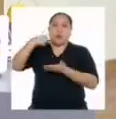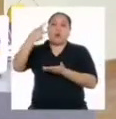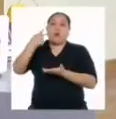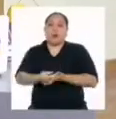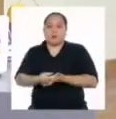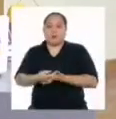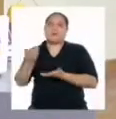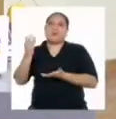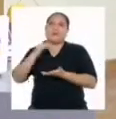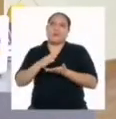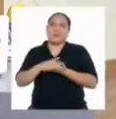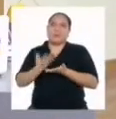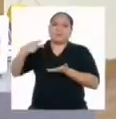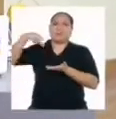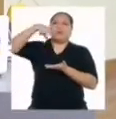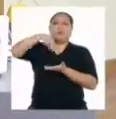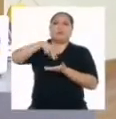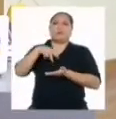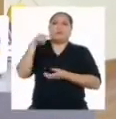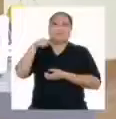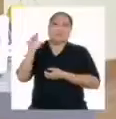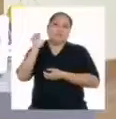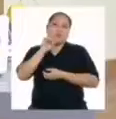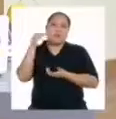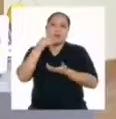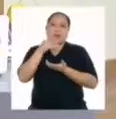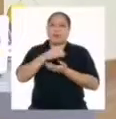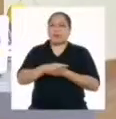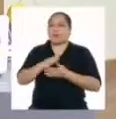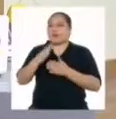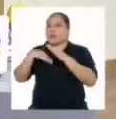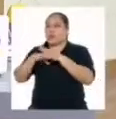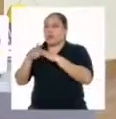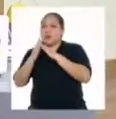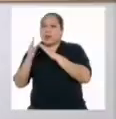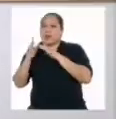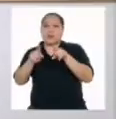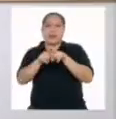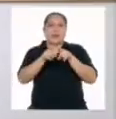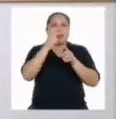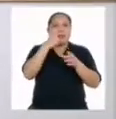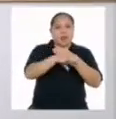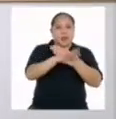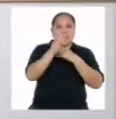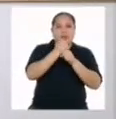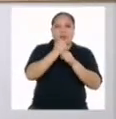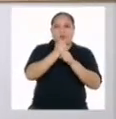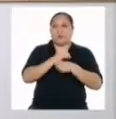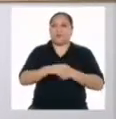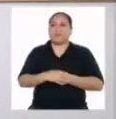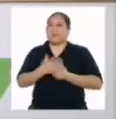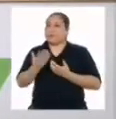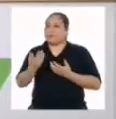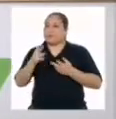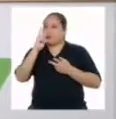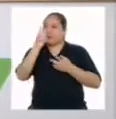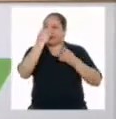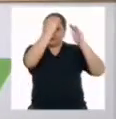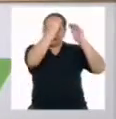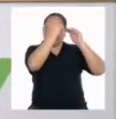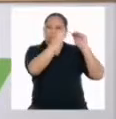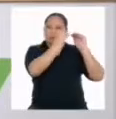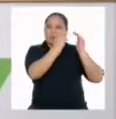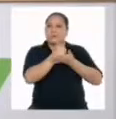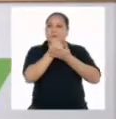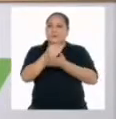caigo, me vuelvo a levantar. Y eso lo hago en los estudios, en casa y en el trabajo también. Ahora, respecto al segundo